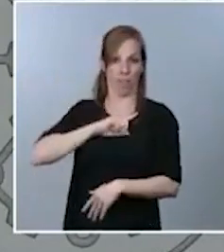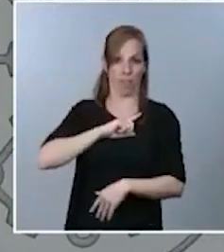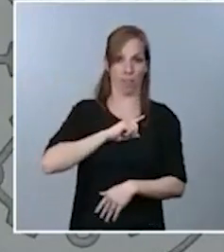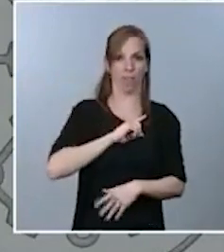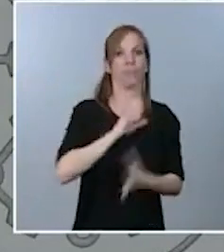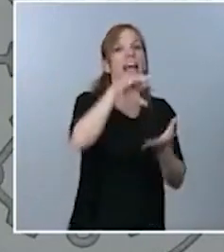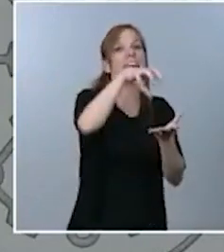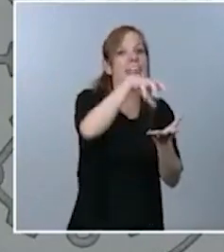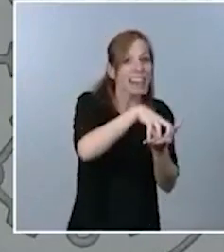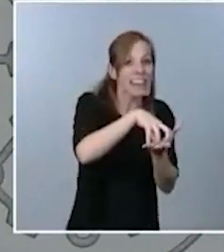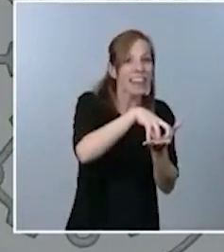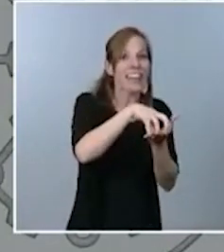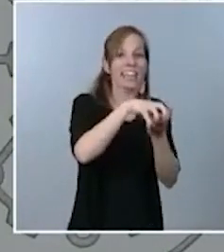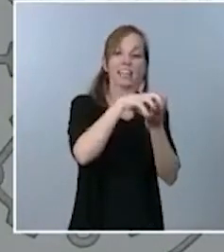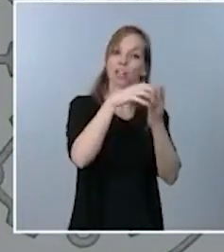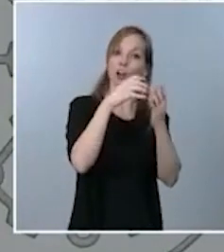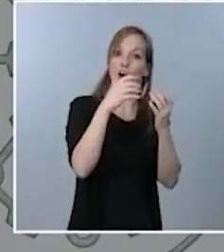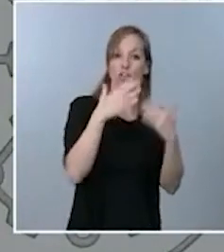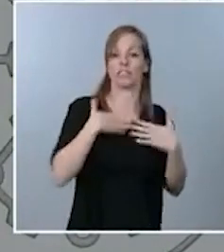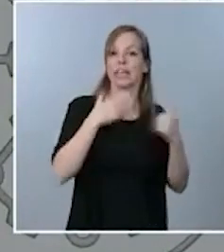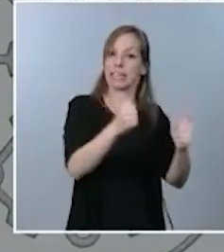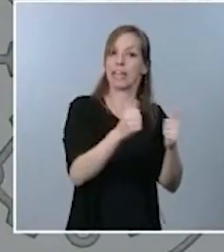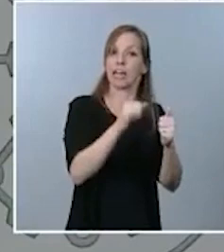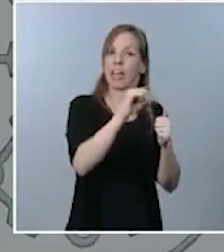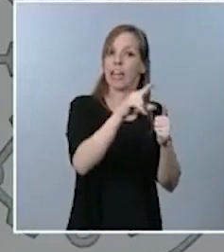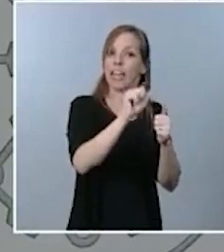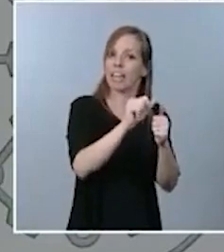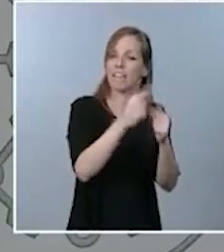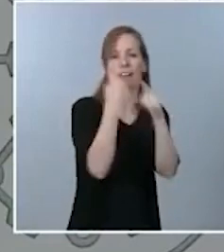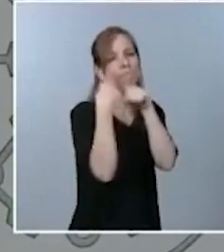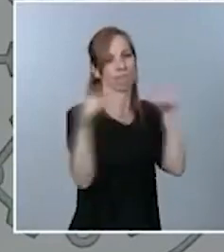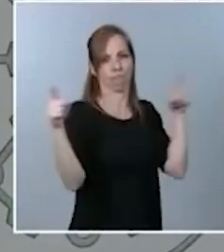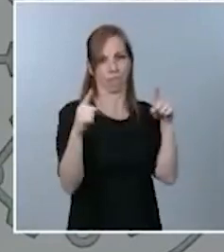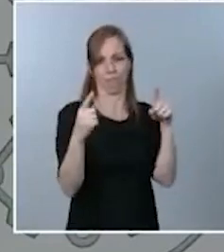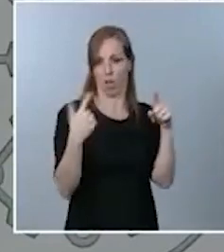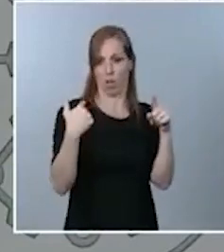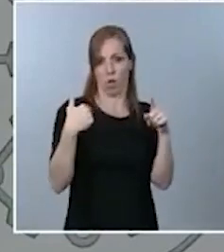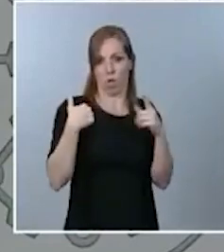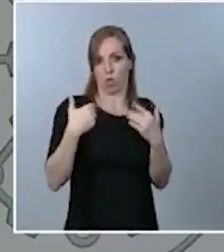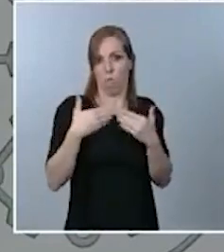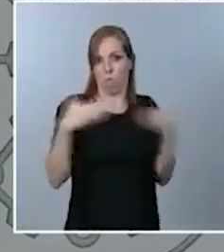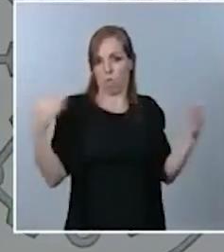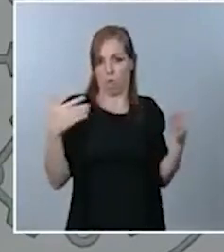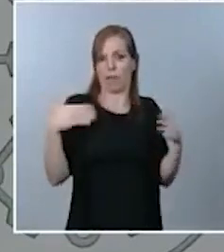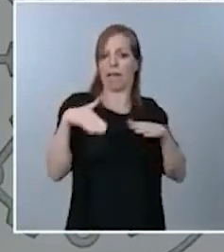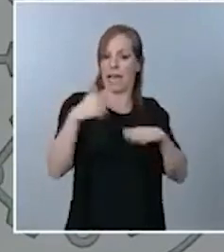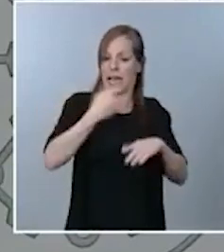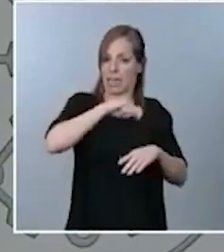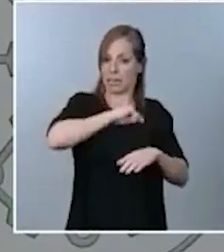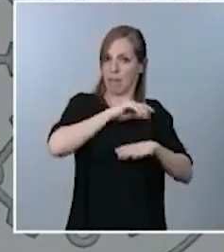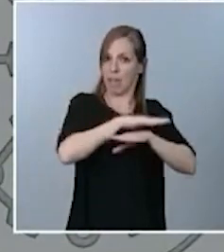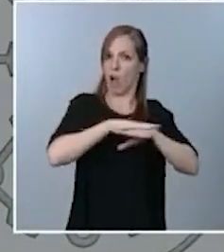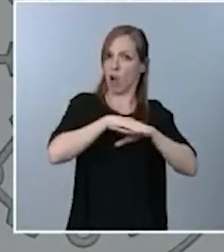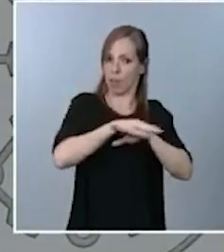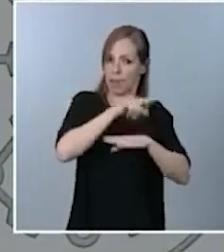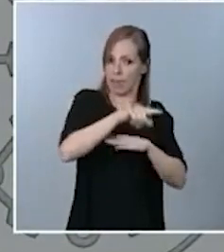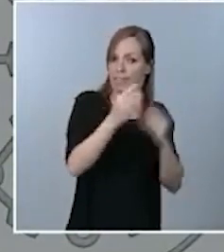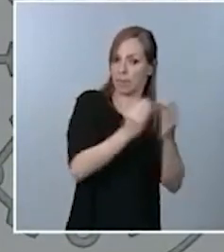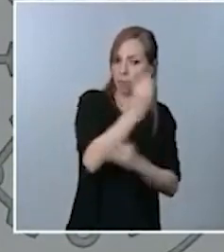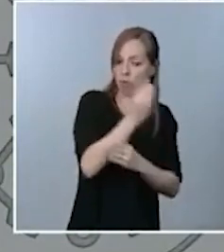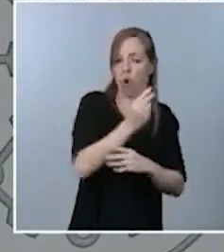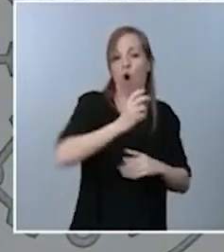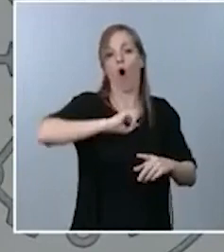Insisto que ese, desde el primer día, el Gobierno de España, no solo sobre ese producto, sino sobre otra serie de productos sanitarios,